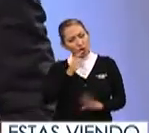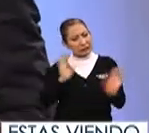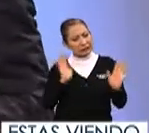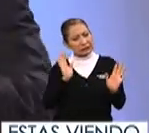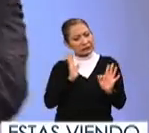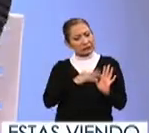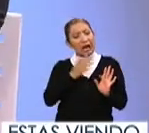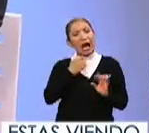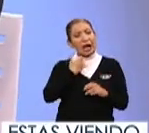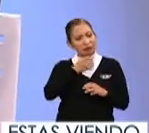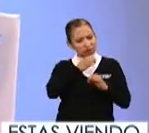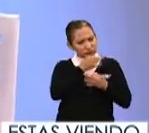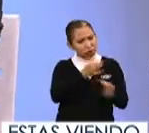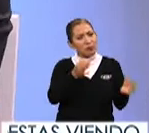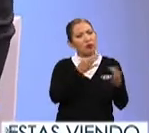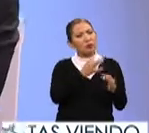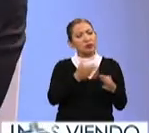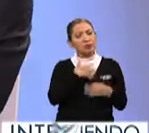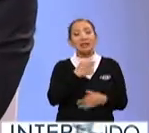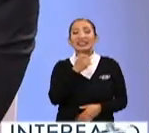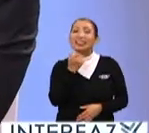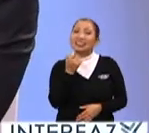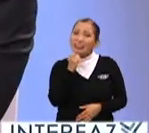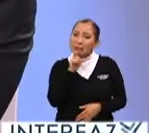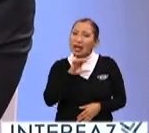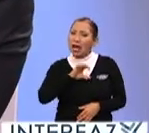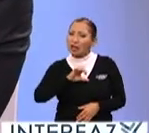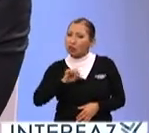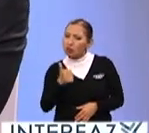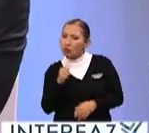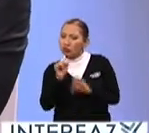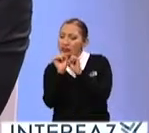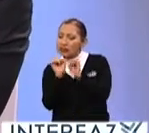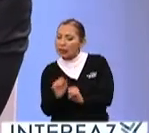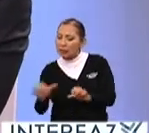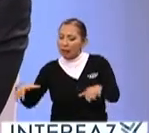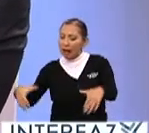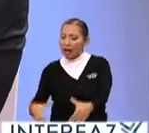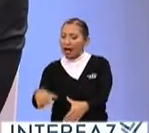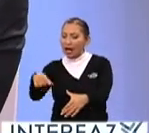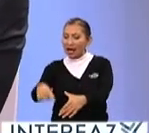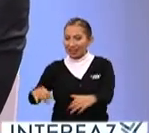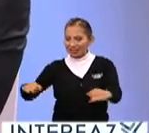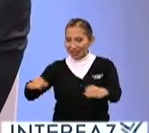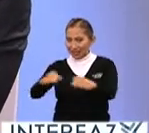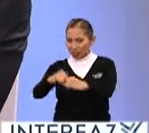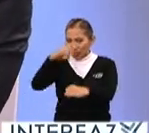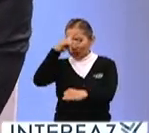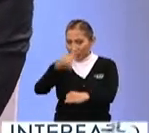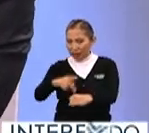conocemos y también existe un sistema médico tanto el institucional del país pero también estos